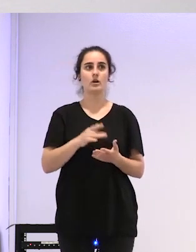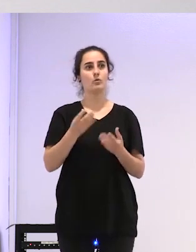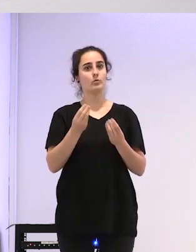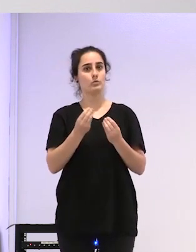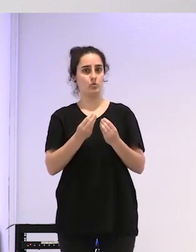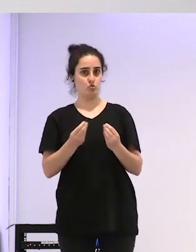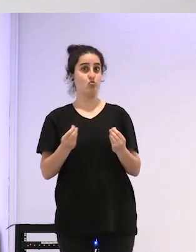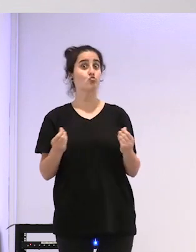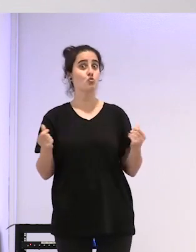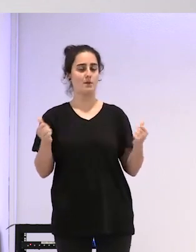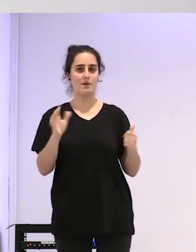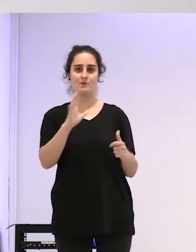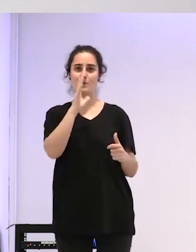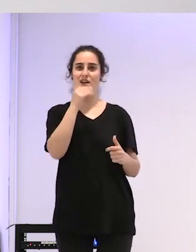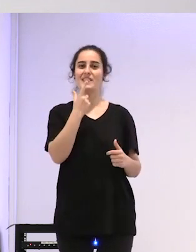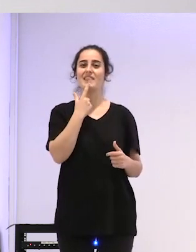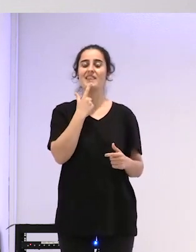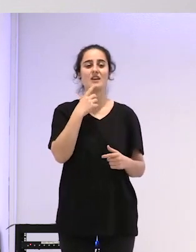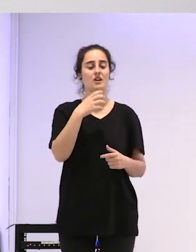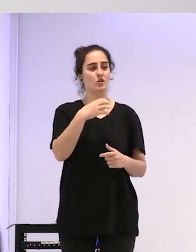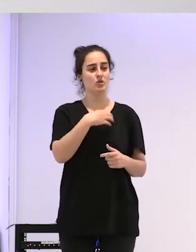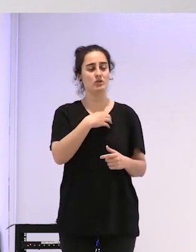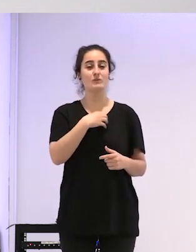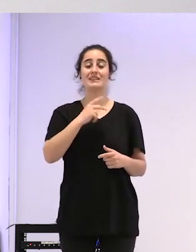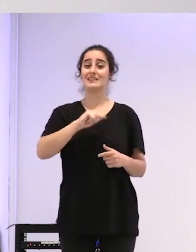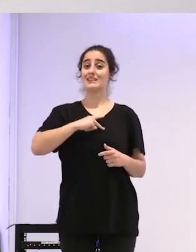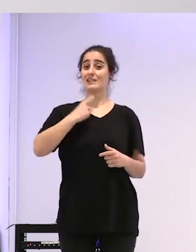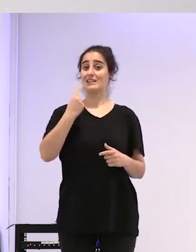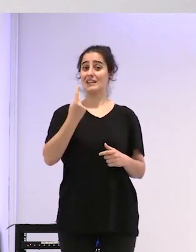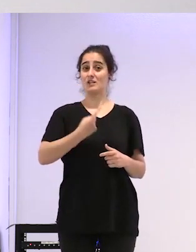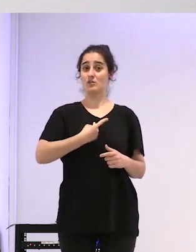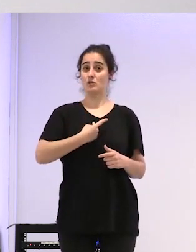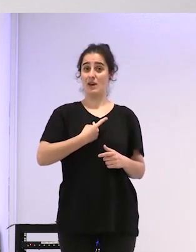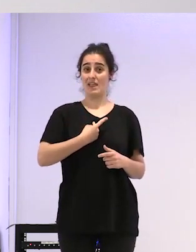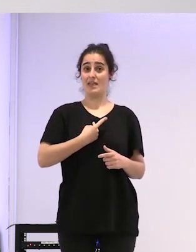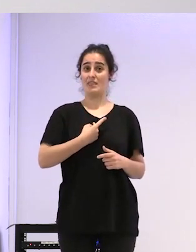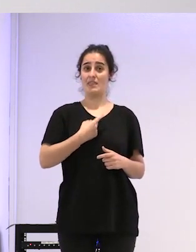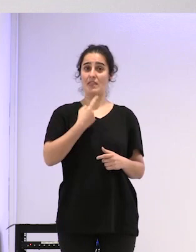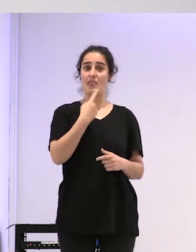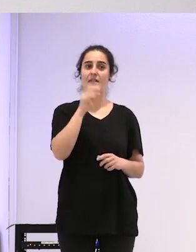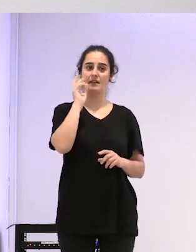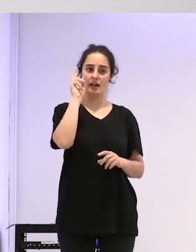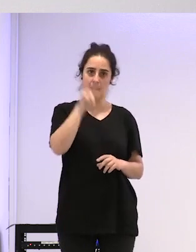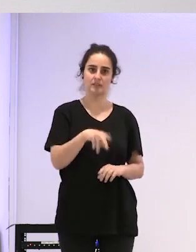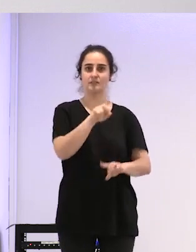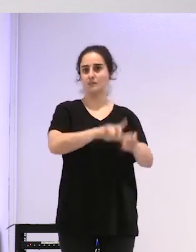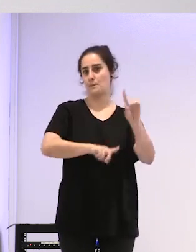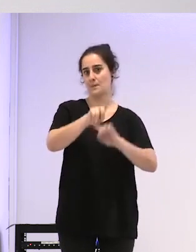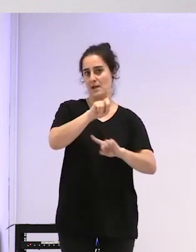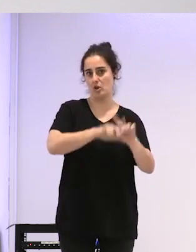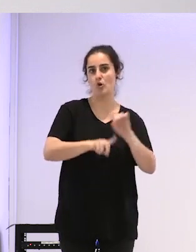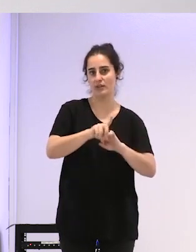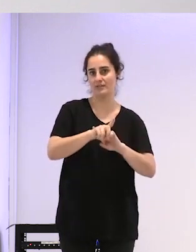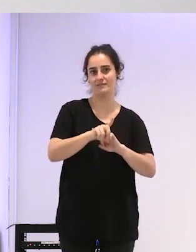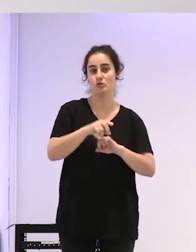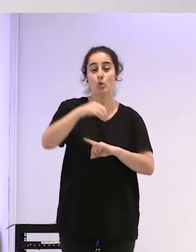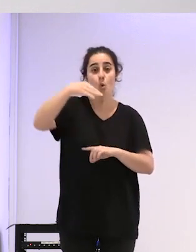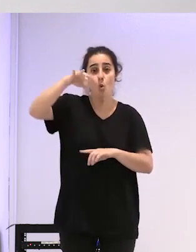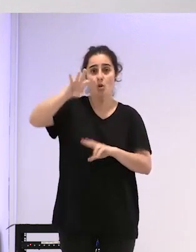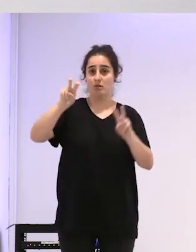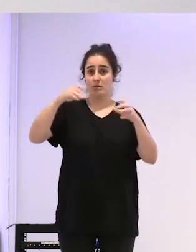discreto porque lo único que pone es no se podrá considerar la transexualidad como una patología es lo único que dice es la única